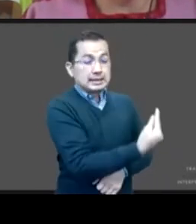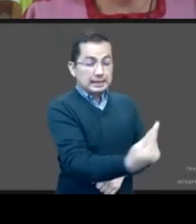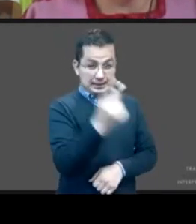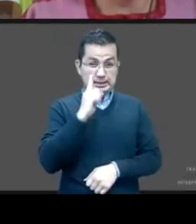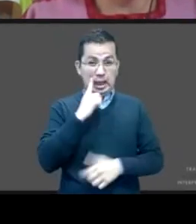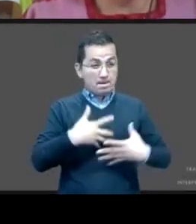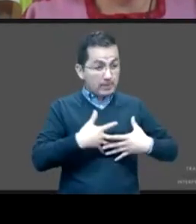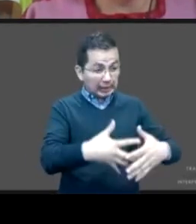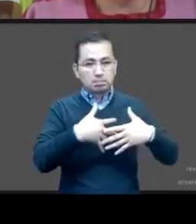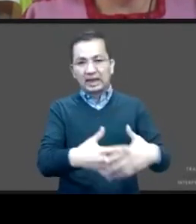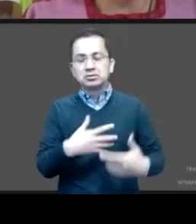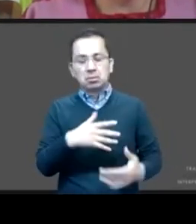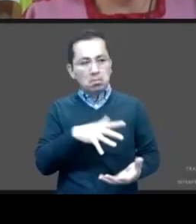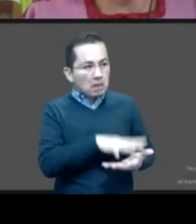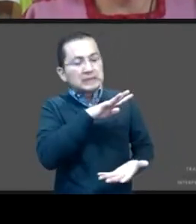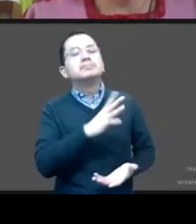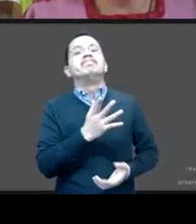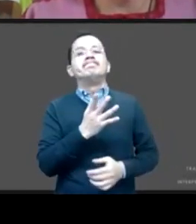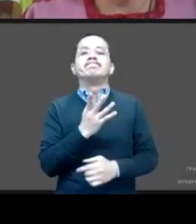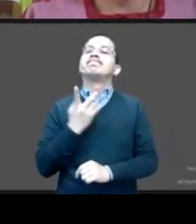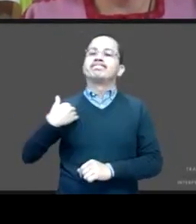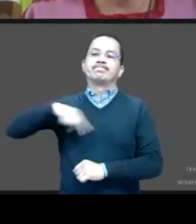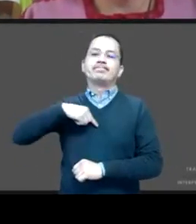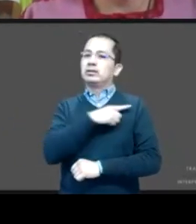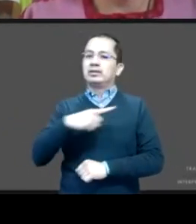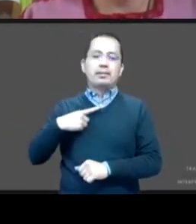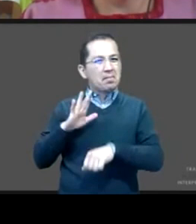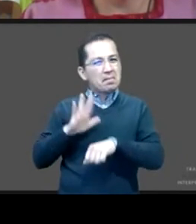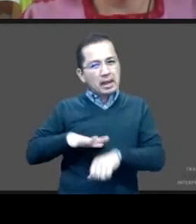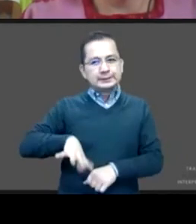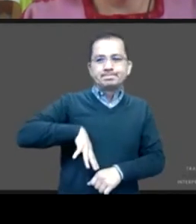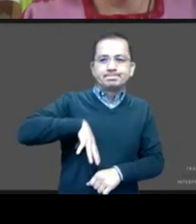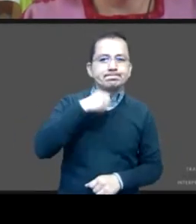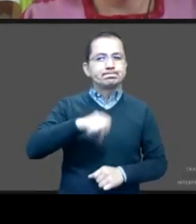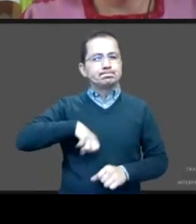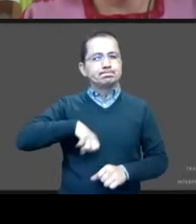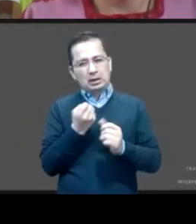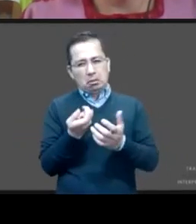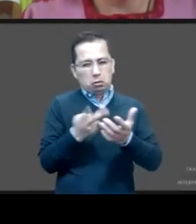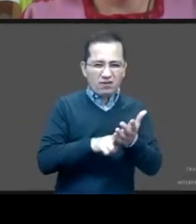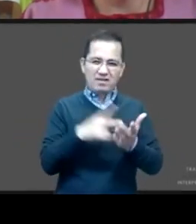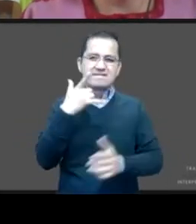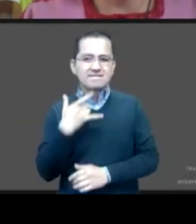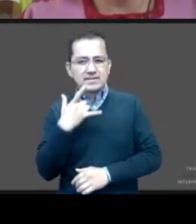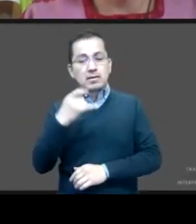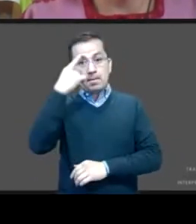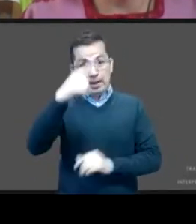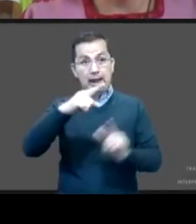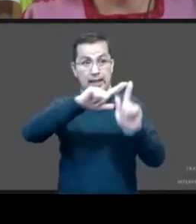que requerimos redoblar los esfuerzos y de impulsar estrategias locales que atiendan estas